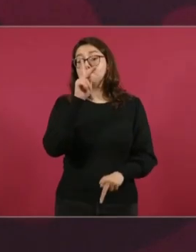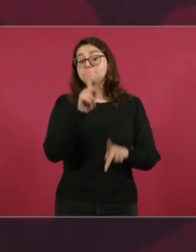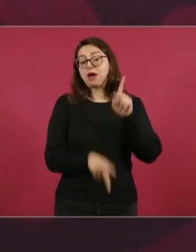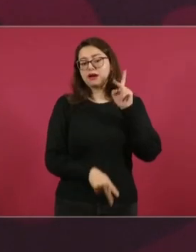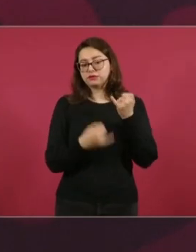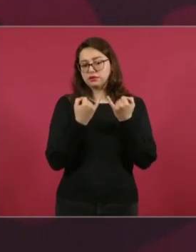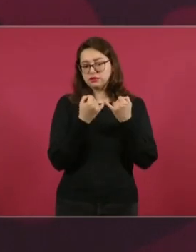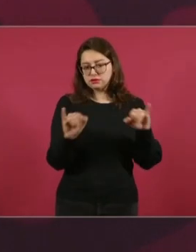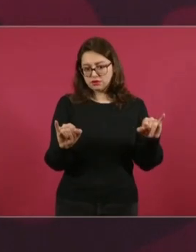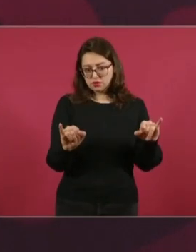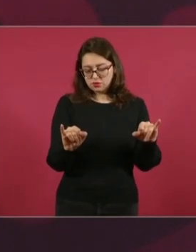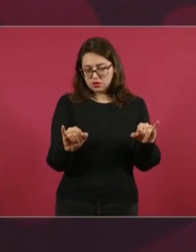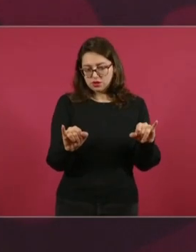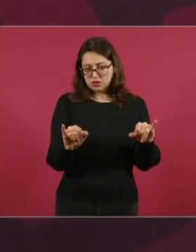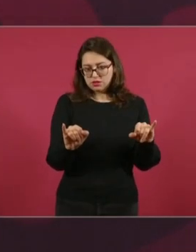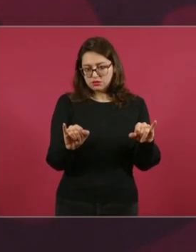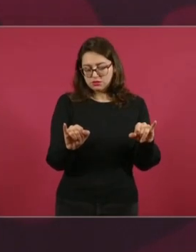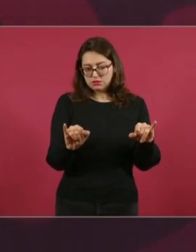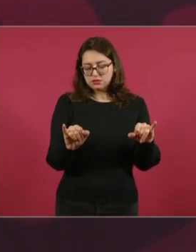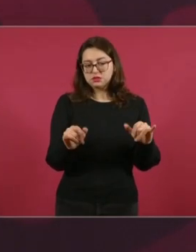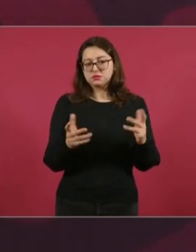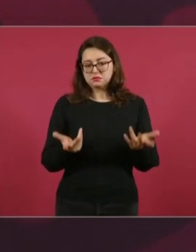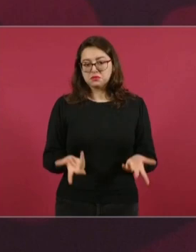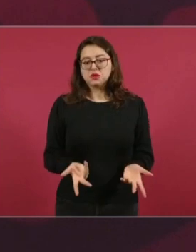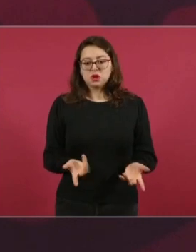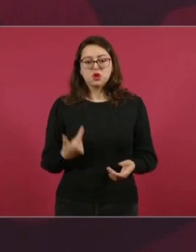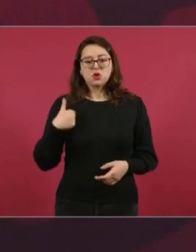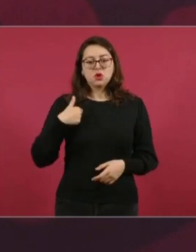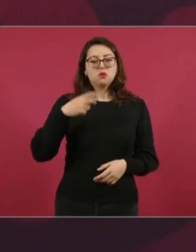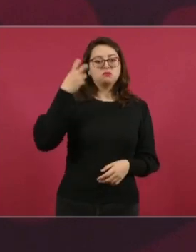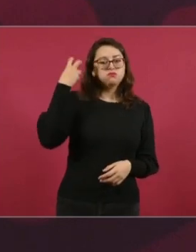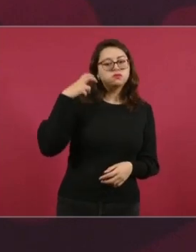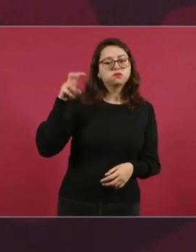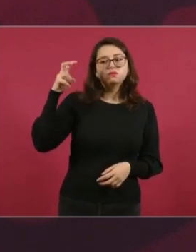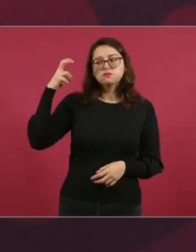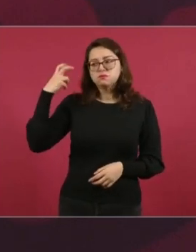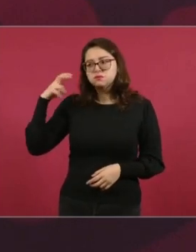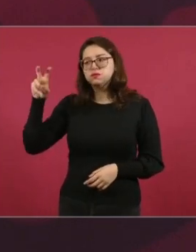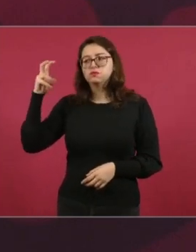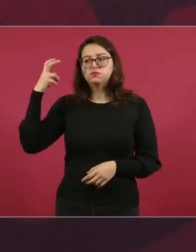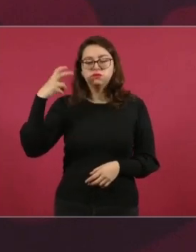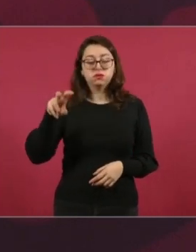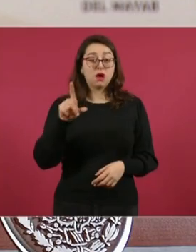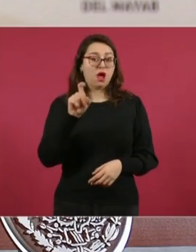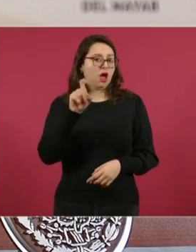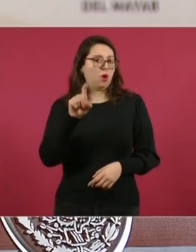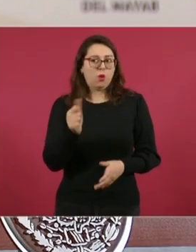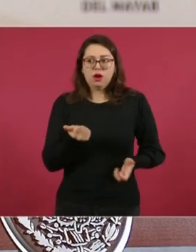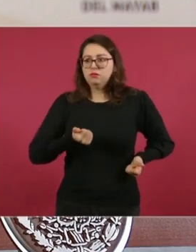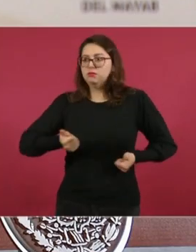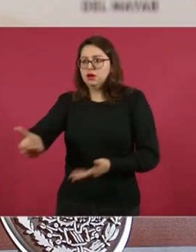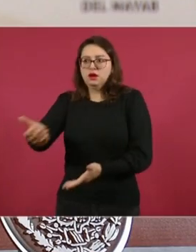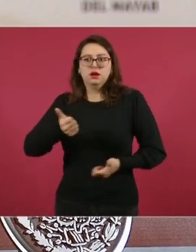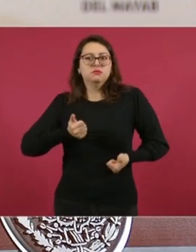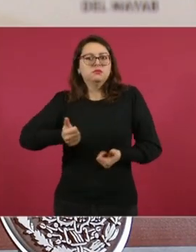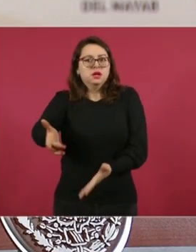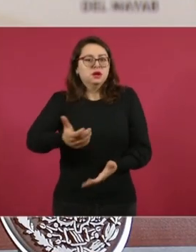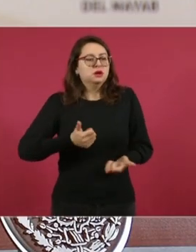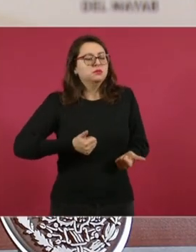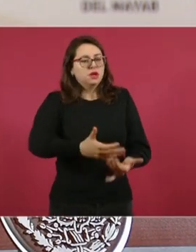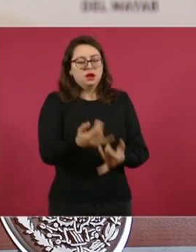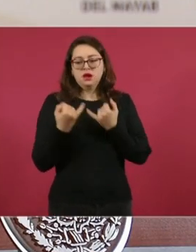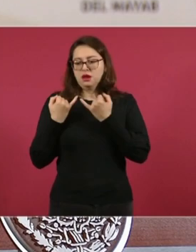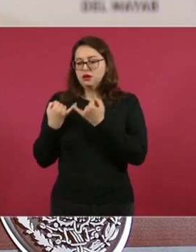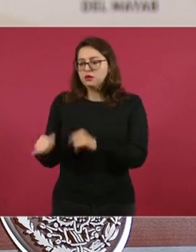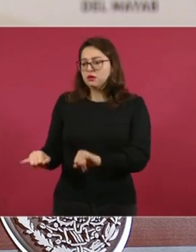Es una gira, vamos a inaugurar ya la operación de los